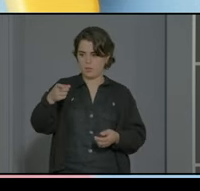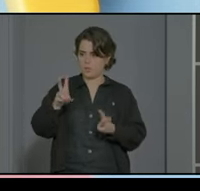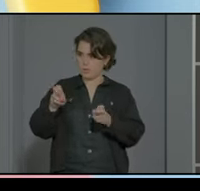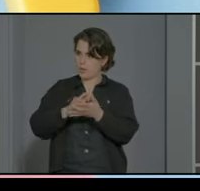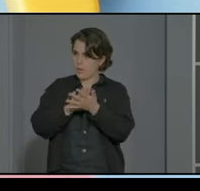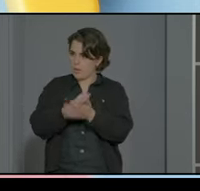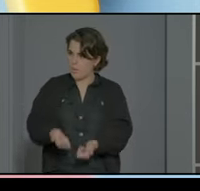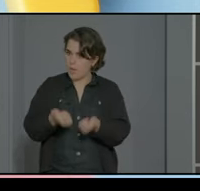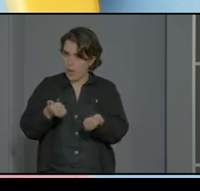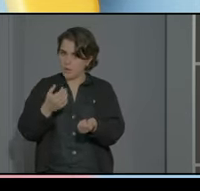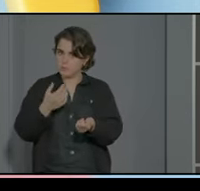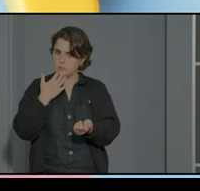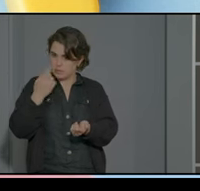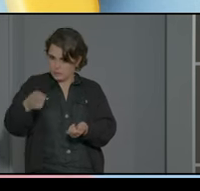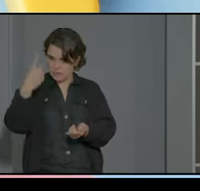esto más cuéntame